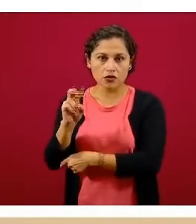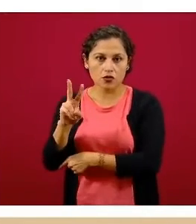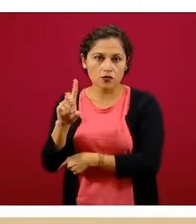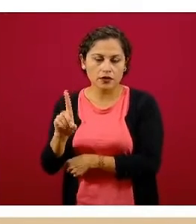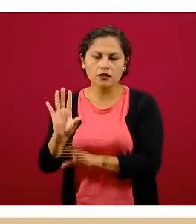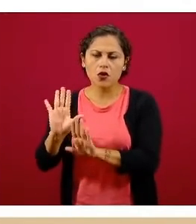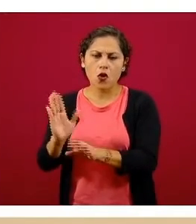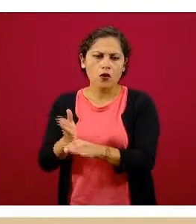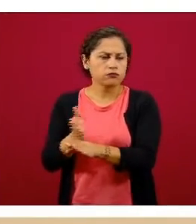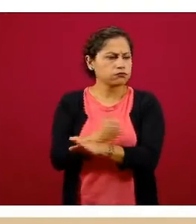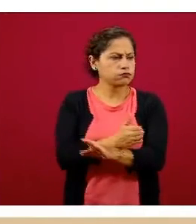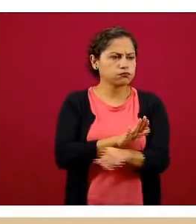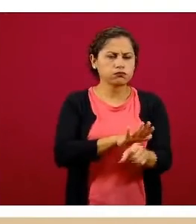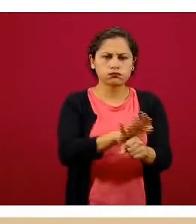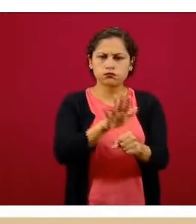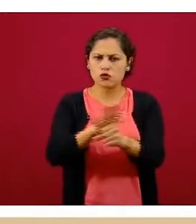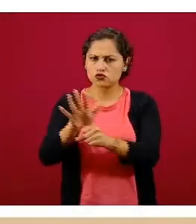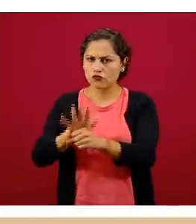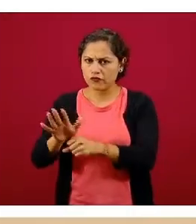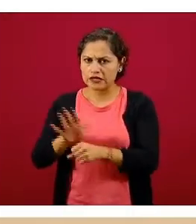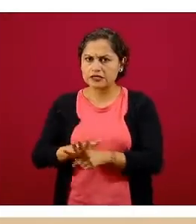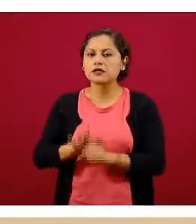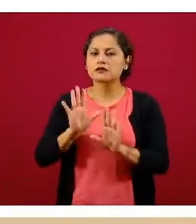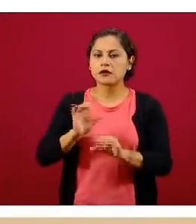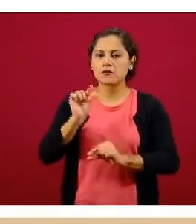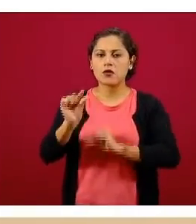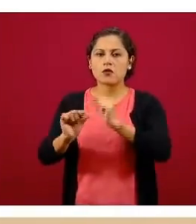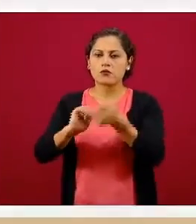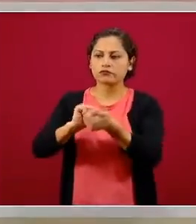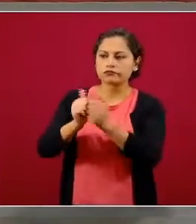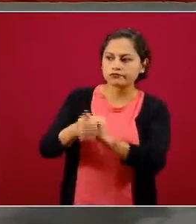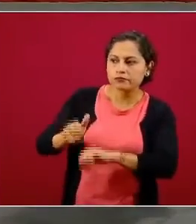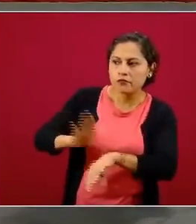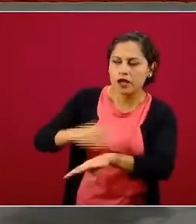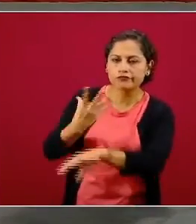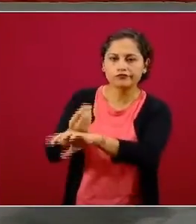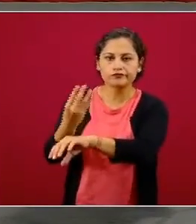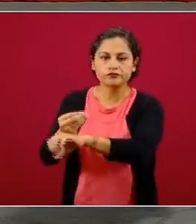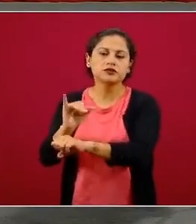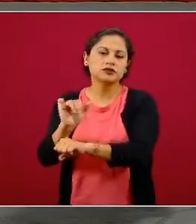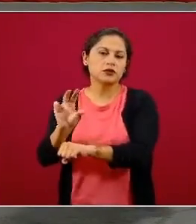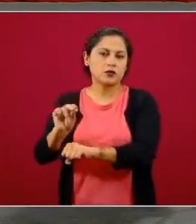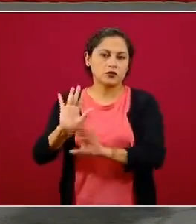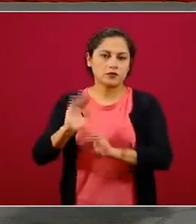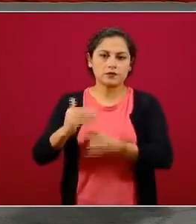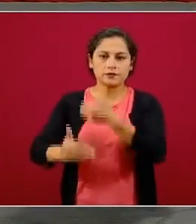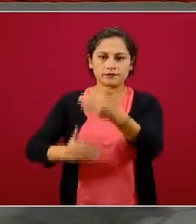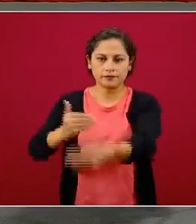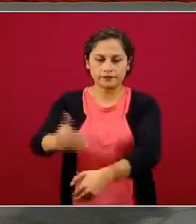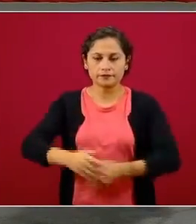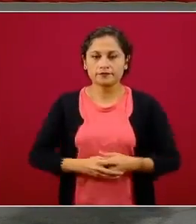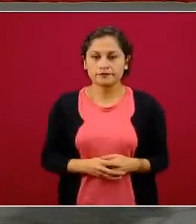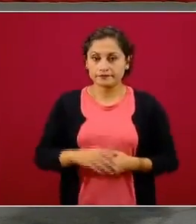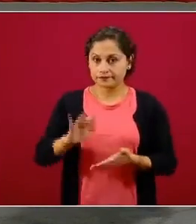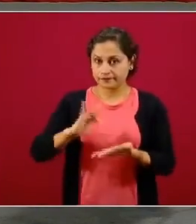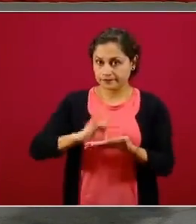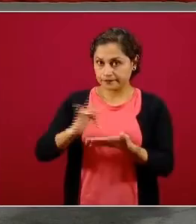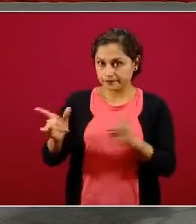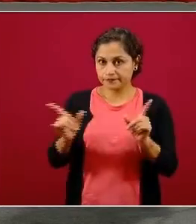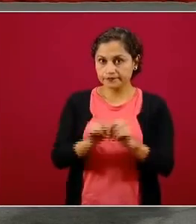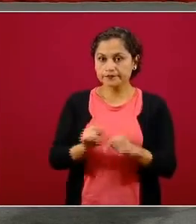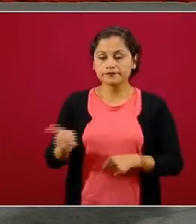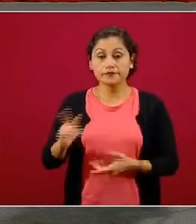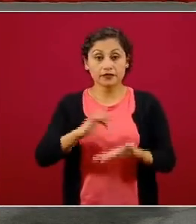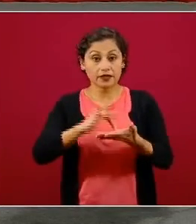también de lo que en su momento se va reconvirtiendo esta capacidad. Es el informe de esta noche. Muchas gracias. Muchas gracias, doctor José Luis